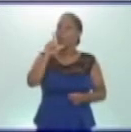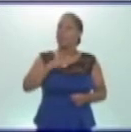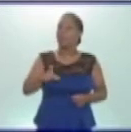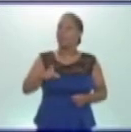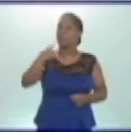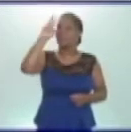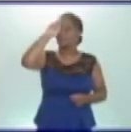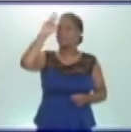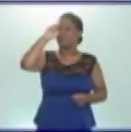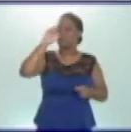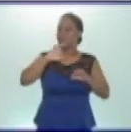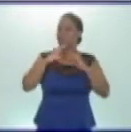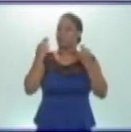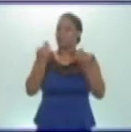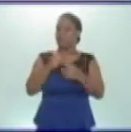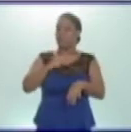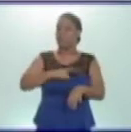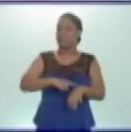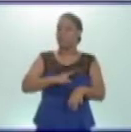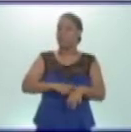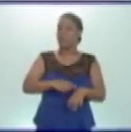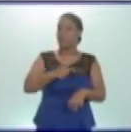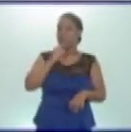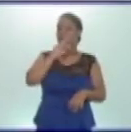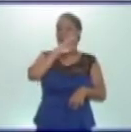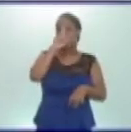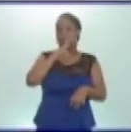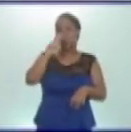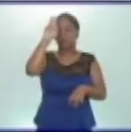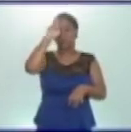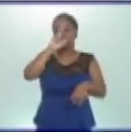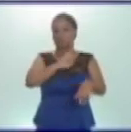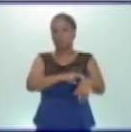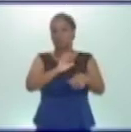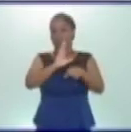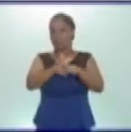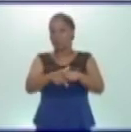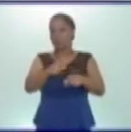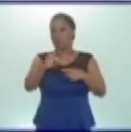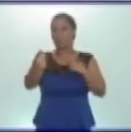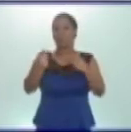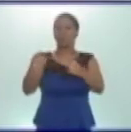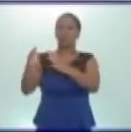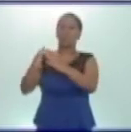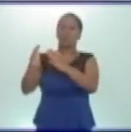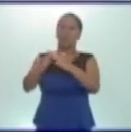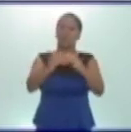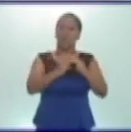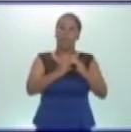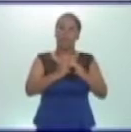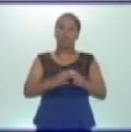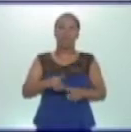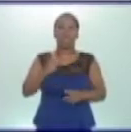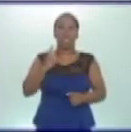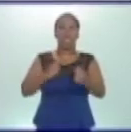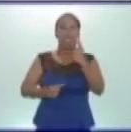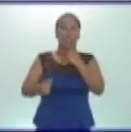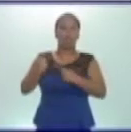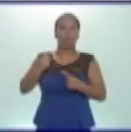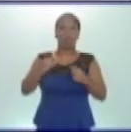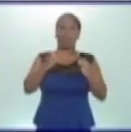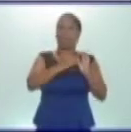el tiempo que hacen pesquisas por sus hogares. Y que algunas de las medidas para mantener una alimentación adecuada